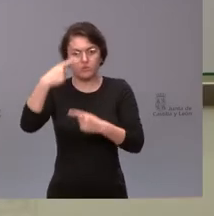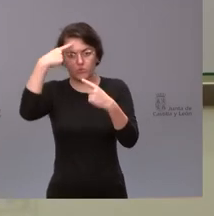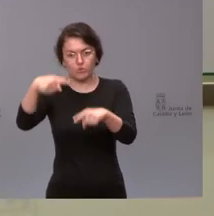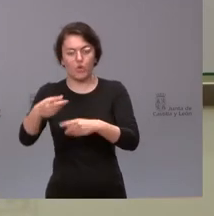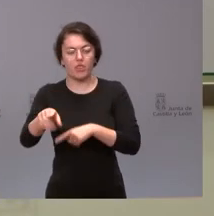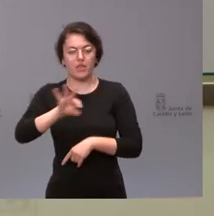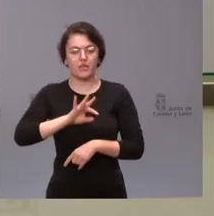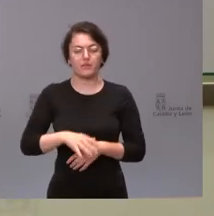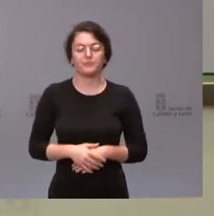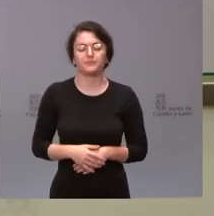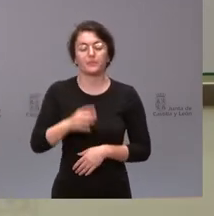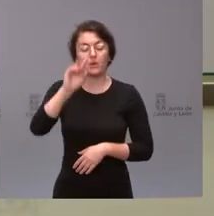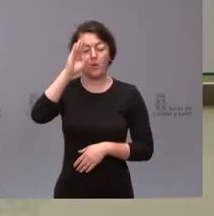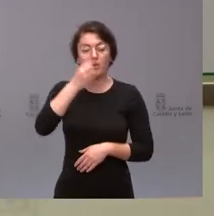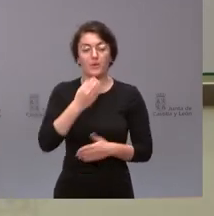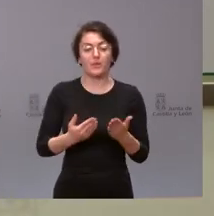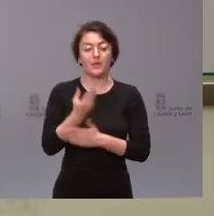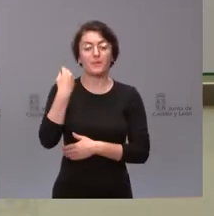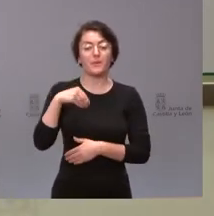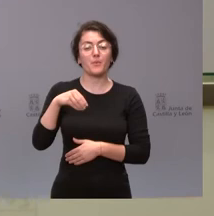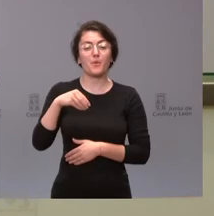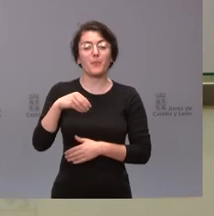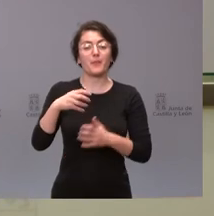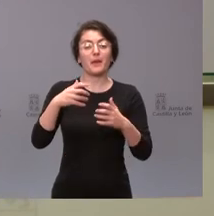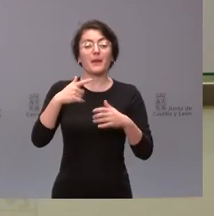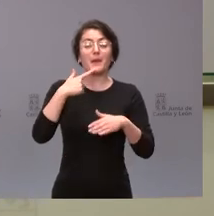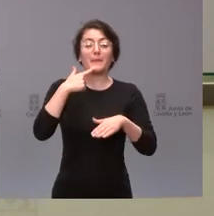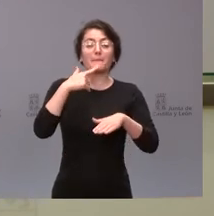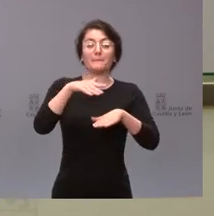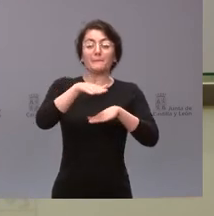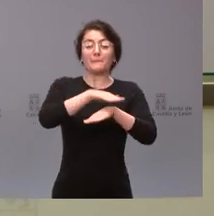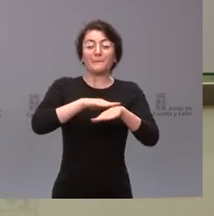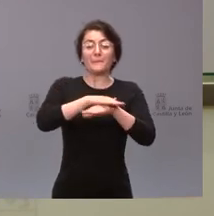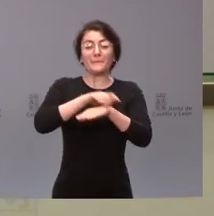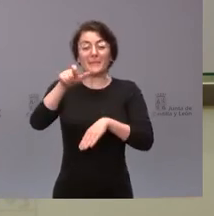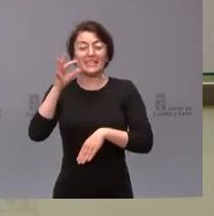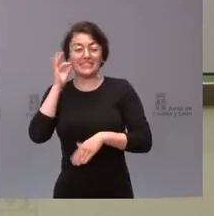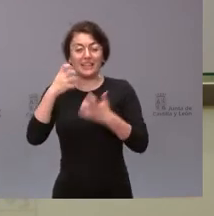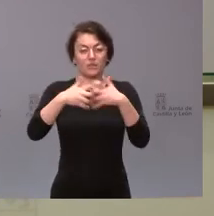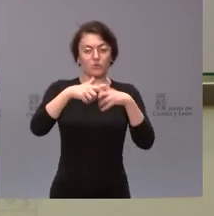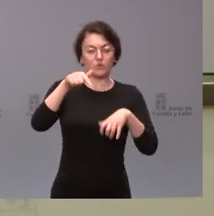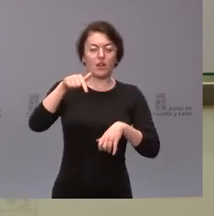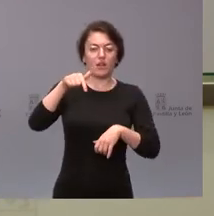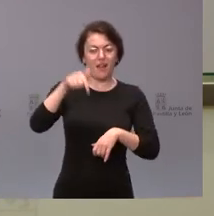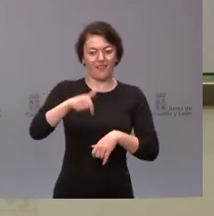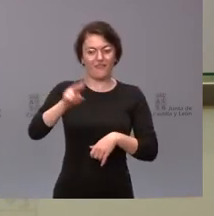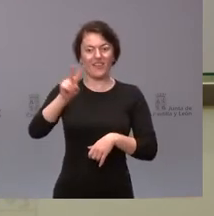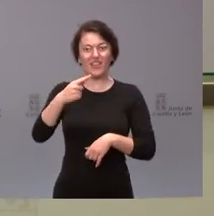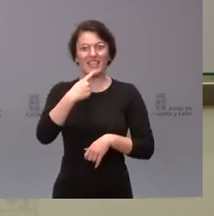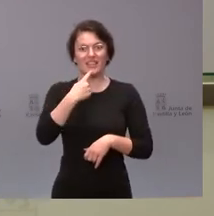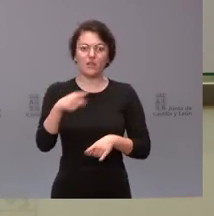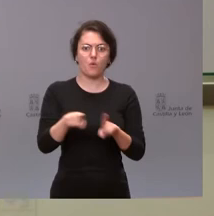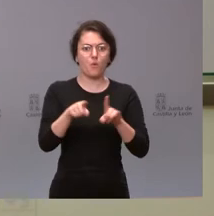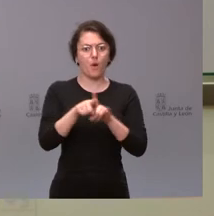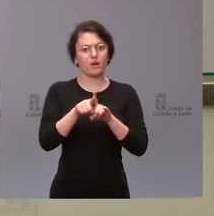Hola, buenos días, consejero. Sí. La ministra de Industria, Reyes Maroto, y aquí, precisamente, en Valladolid, ha exigido a la Junta que dé la cara en el asunto del